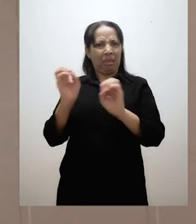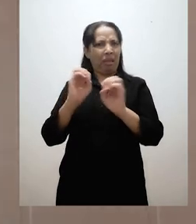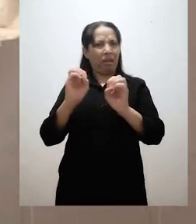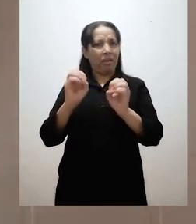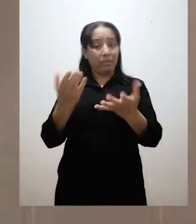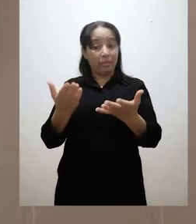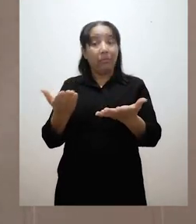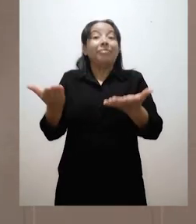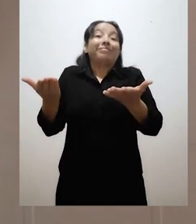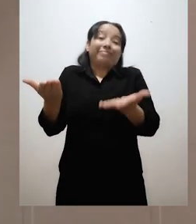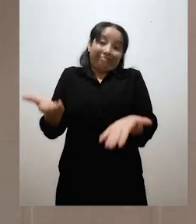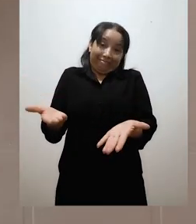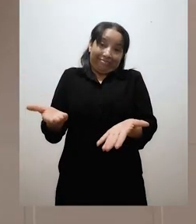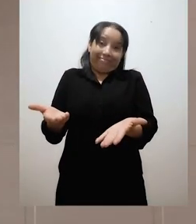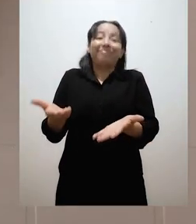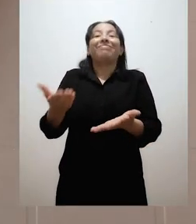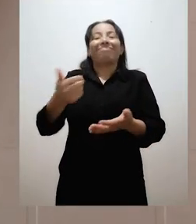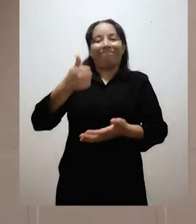lista.